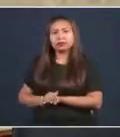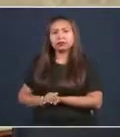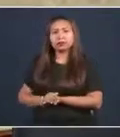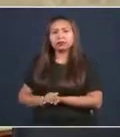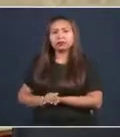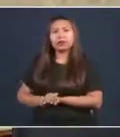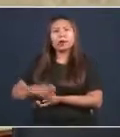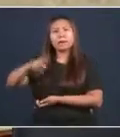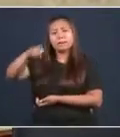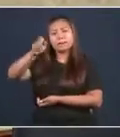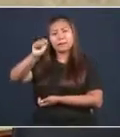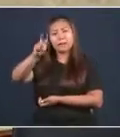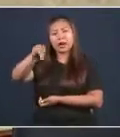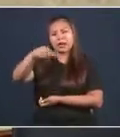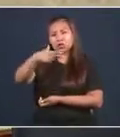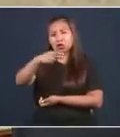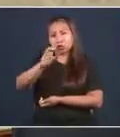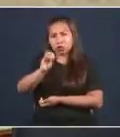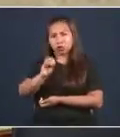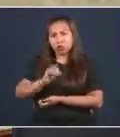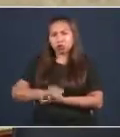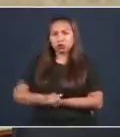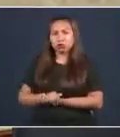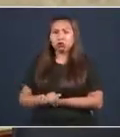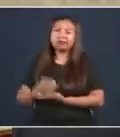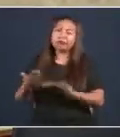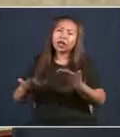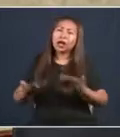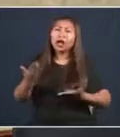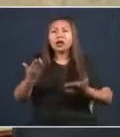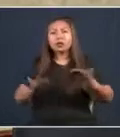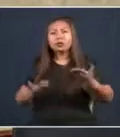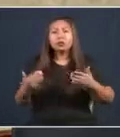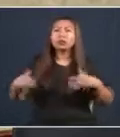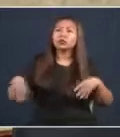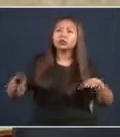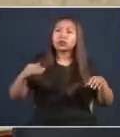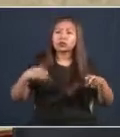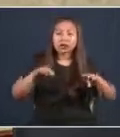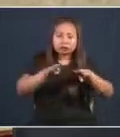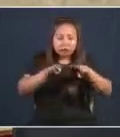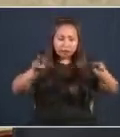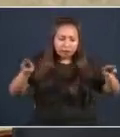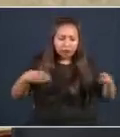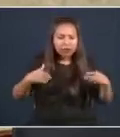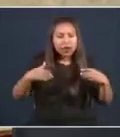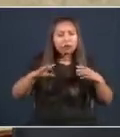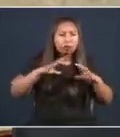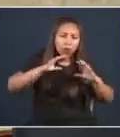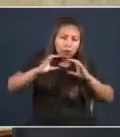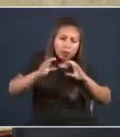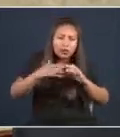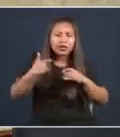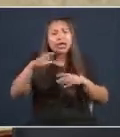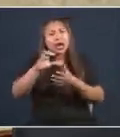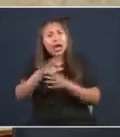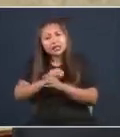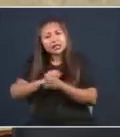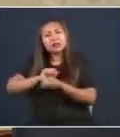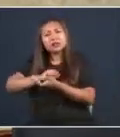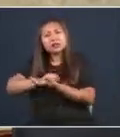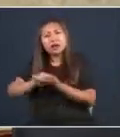Pancho. En algún momento tendremos que sentarnos a ver qué hacemos por nuestro circuito. Saludos, presidente.